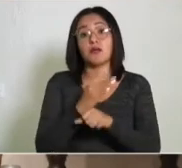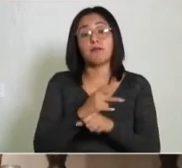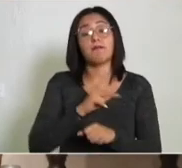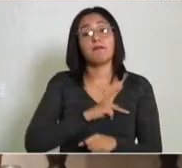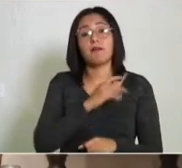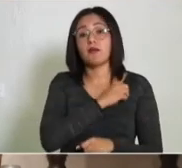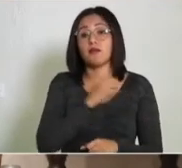obligación. ¡Gracias! ¡Gracias!